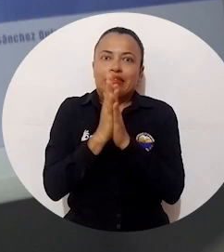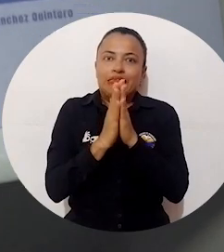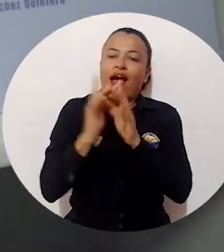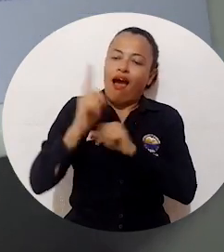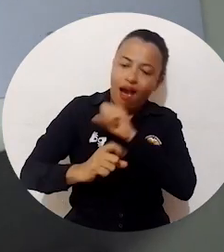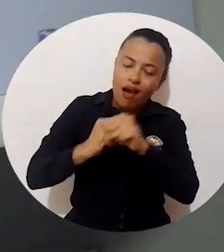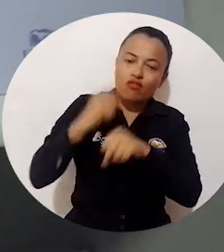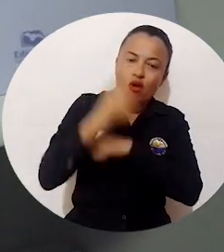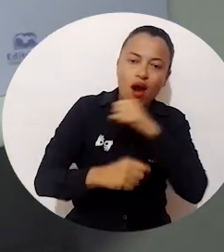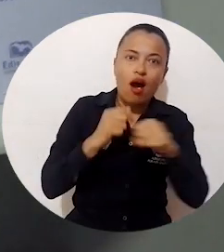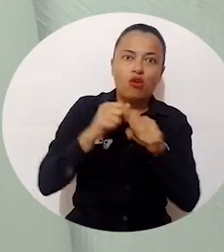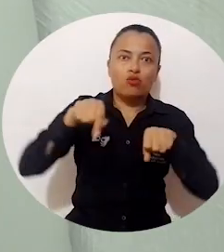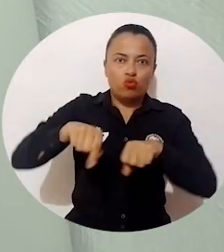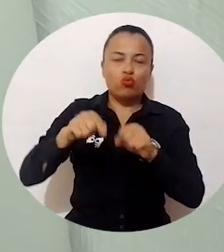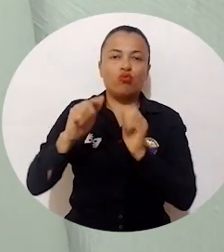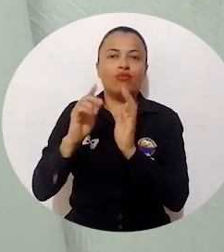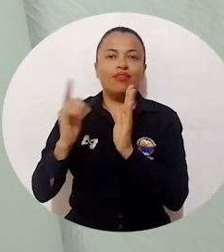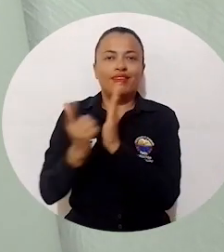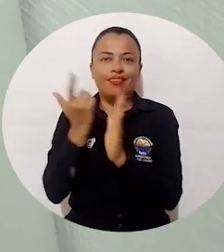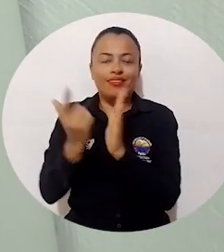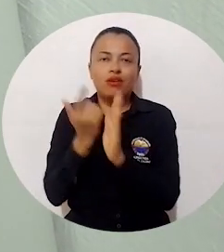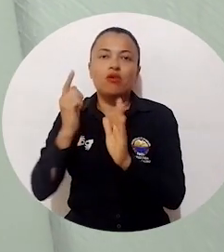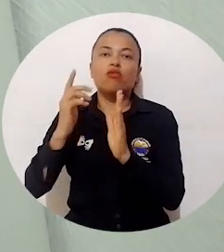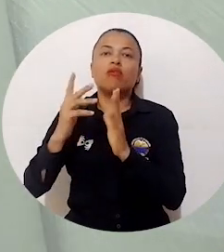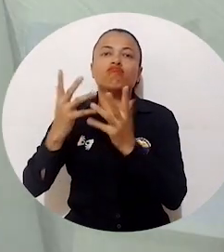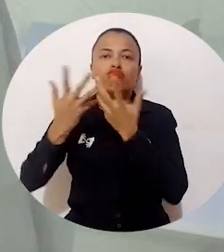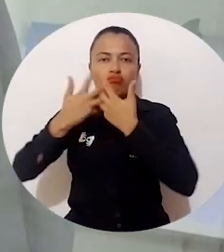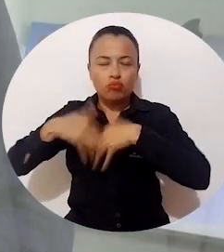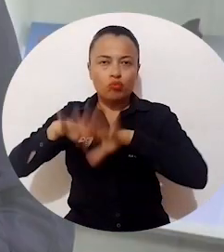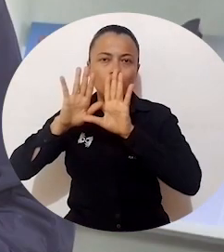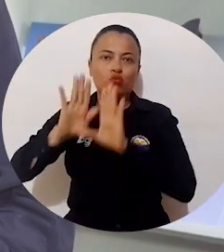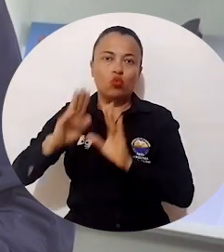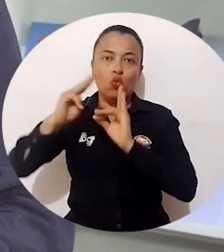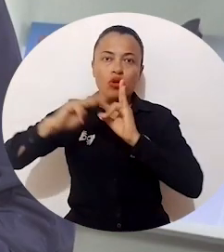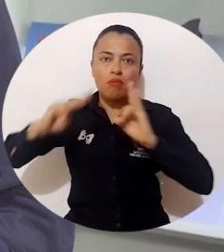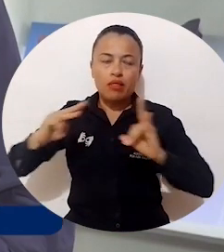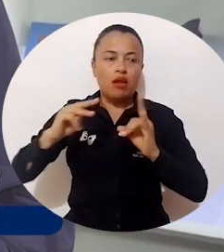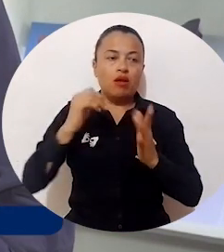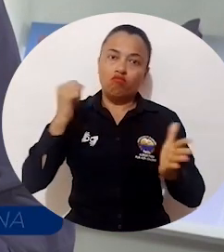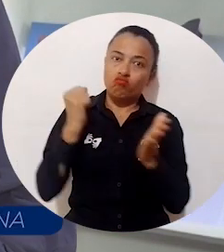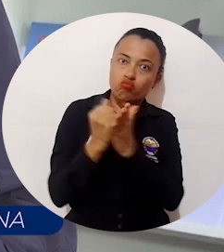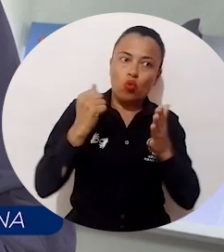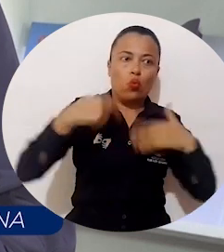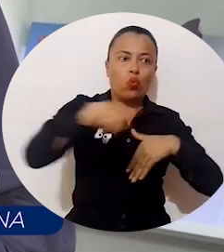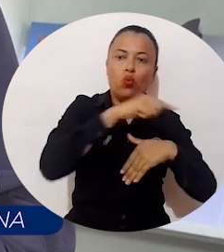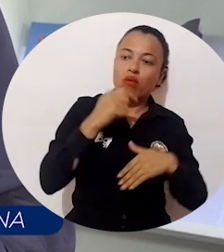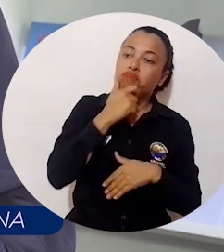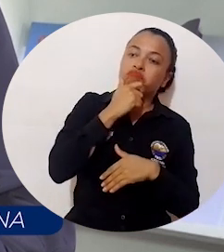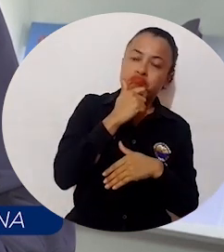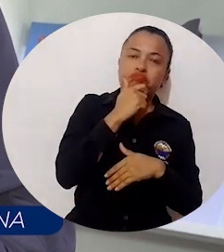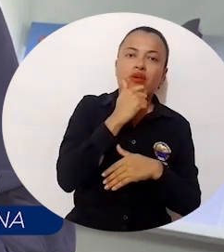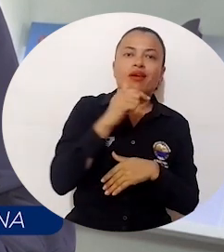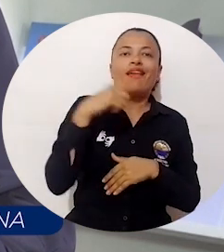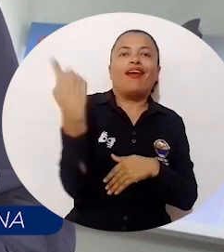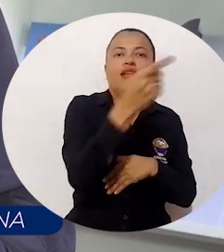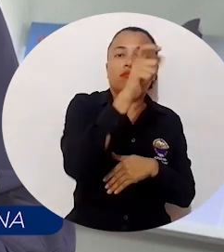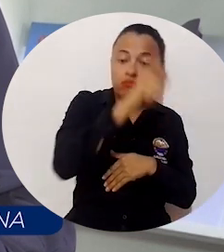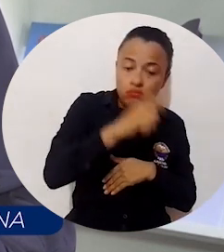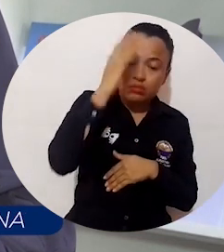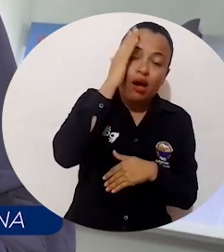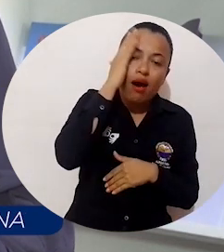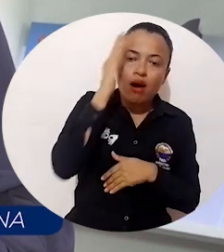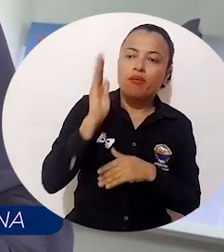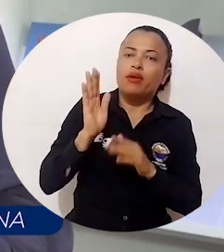que el sello de la editorial se viene afianzando en este tipo de eventos. El público sabe que nosotros somos muy fuertes en distintas áreas de